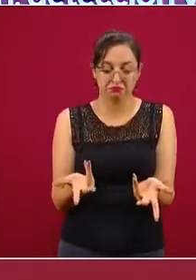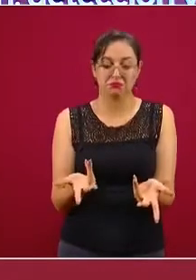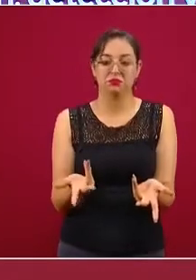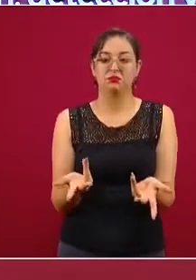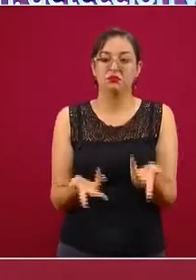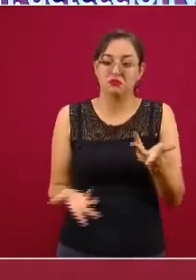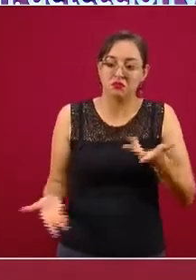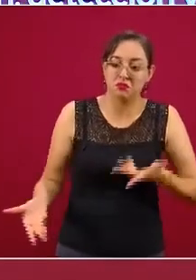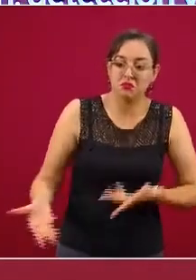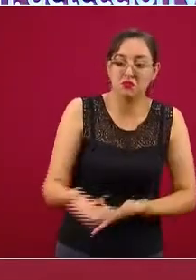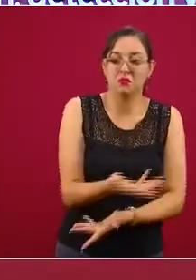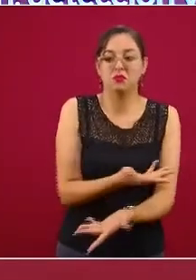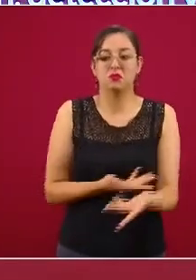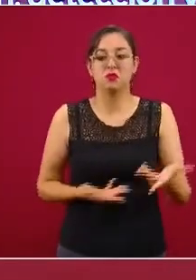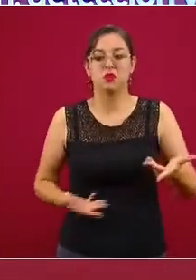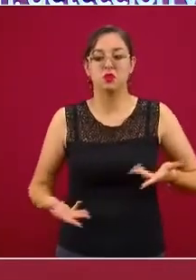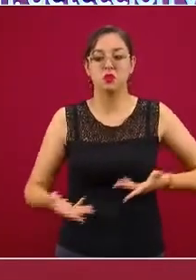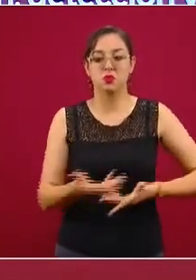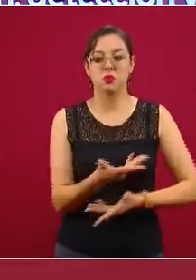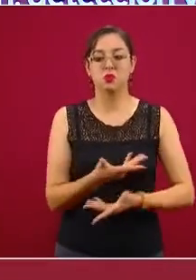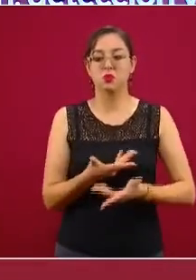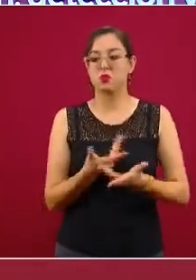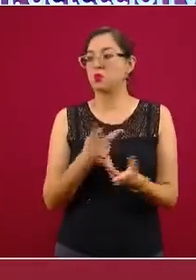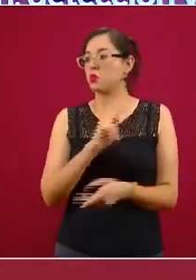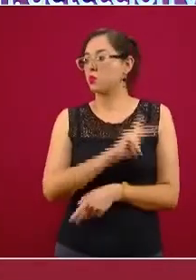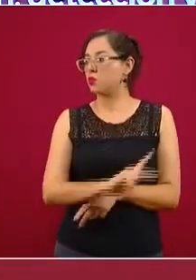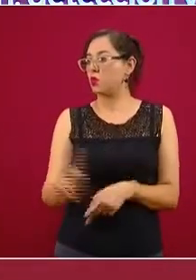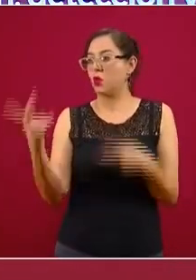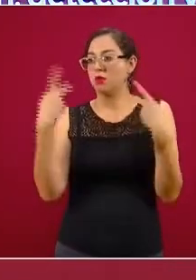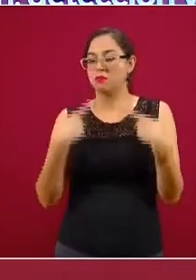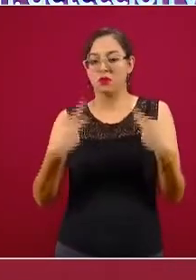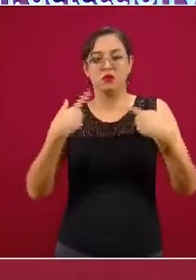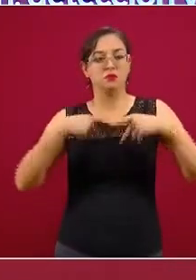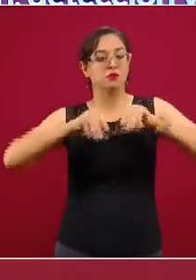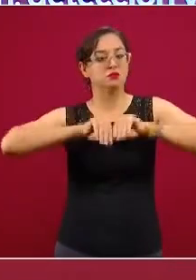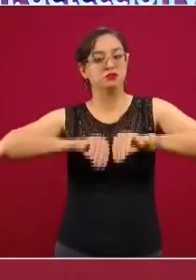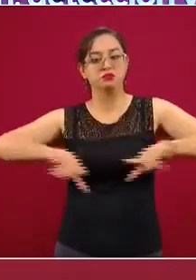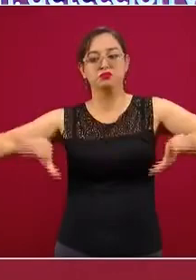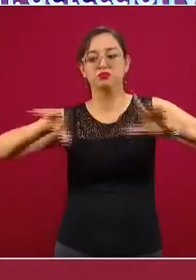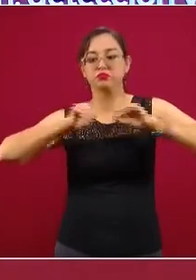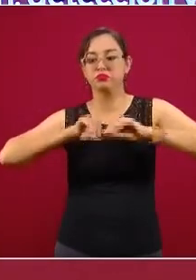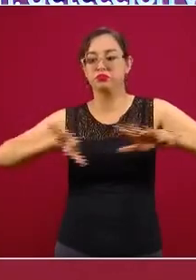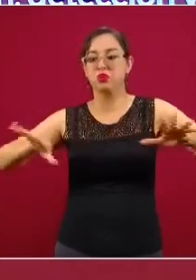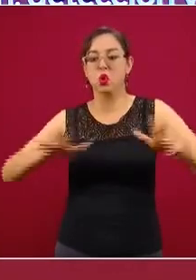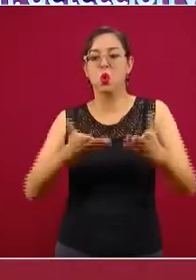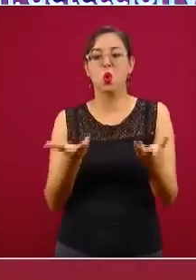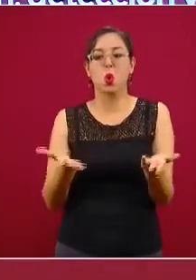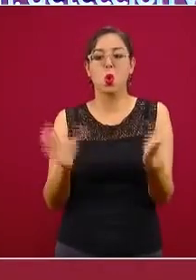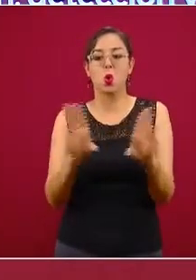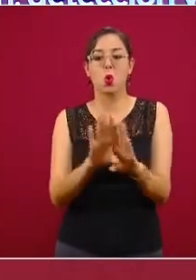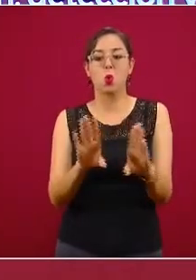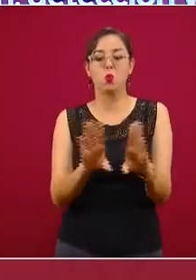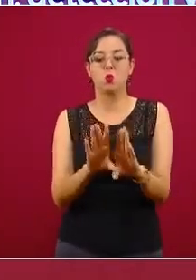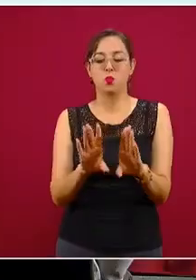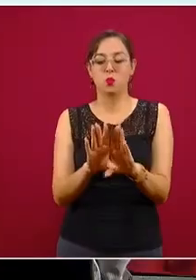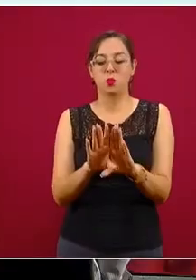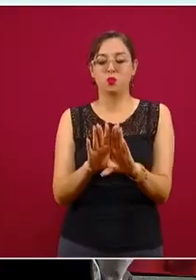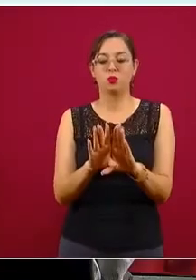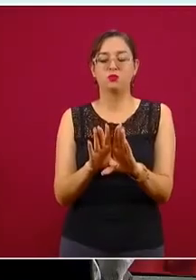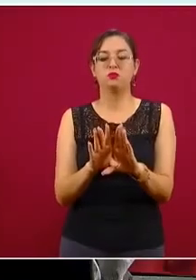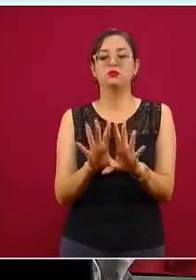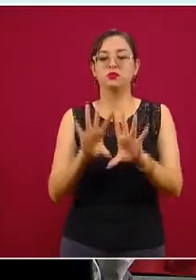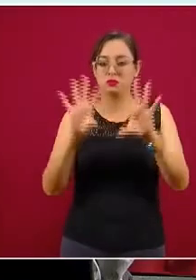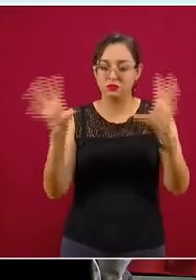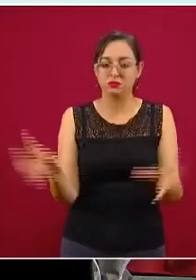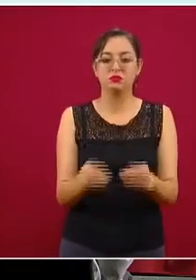compartir un conocimiento que llegue a todos lados del país en cómo podemos tratar de manera